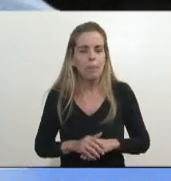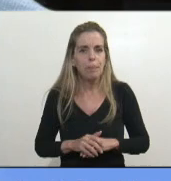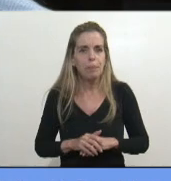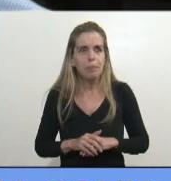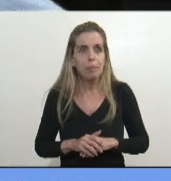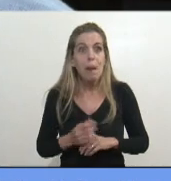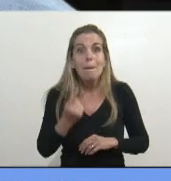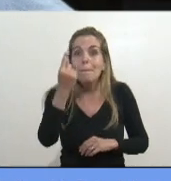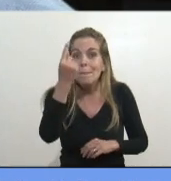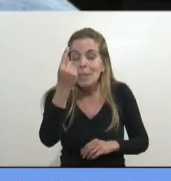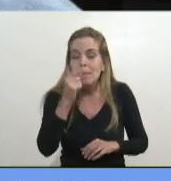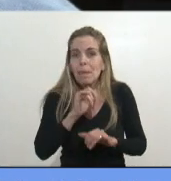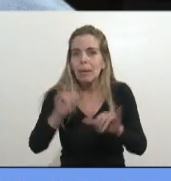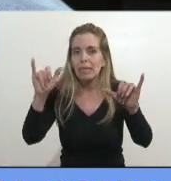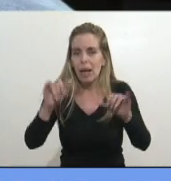el primer mensaje,